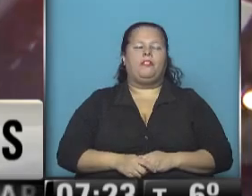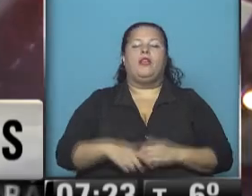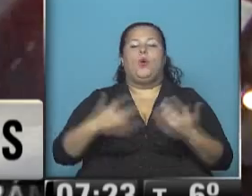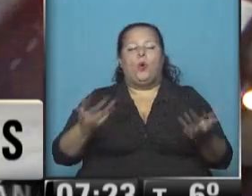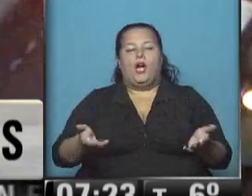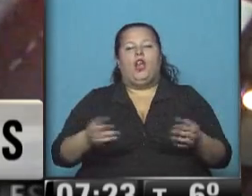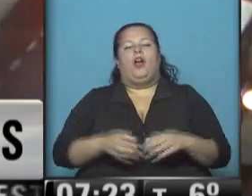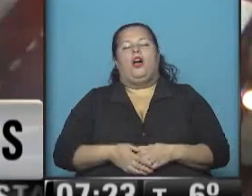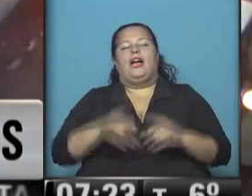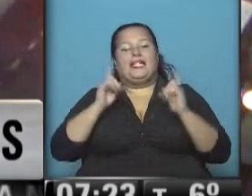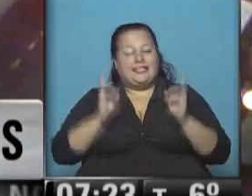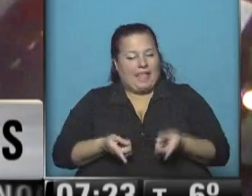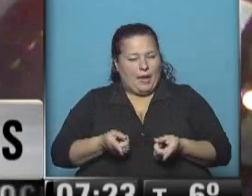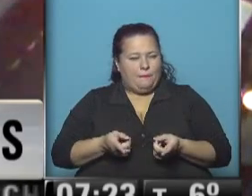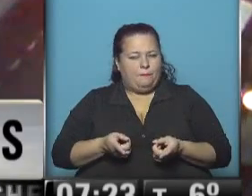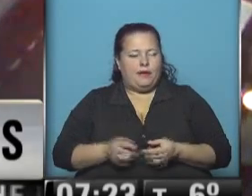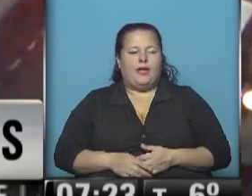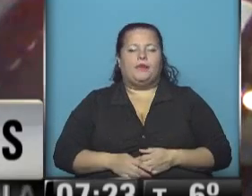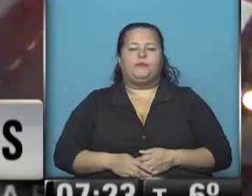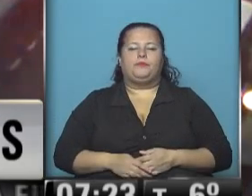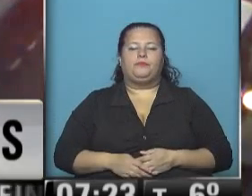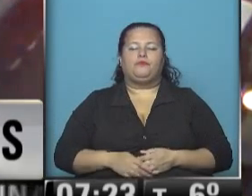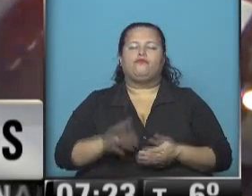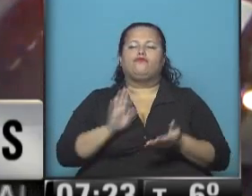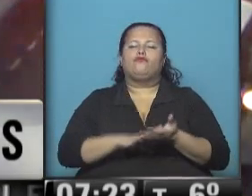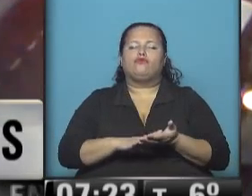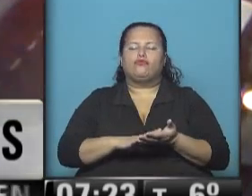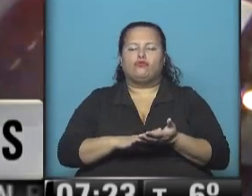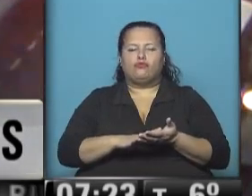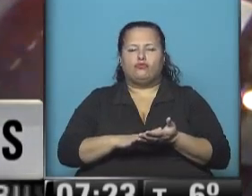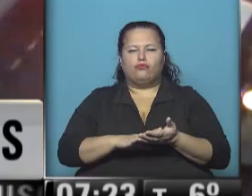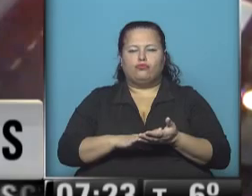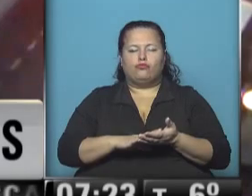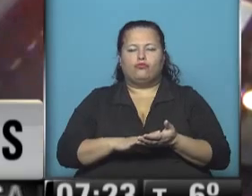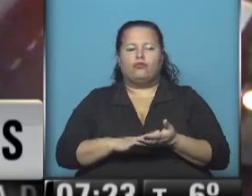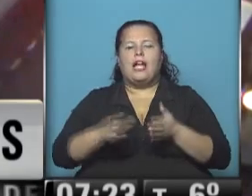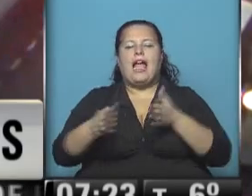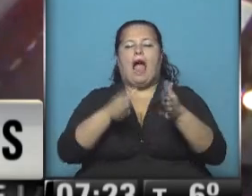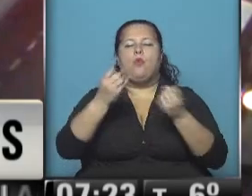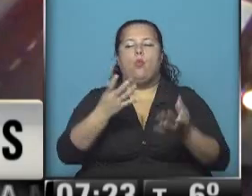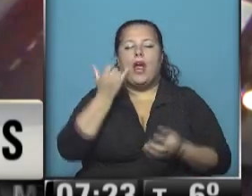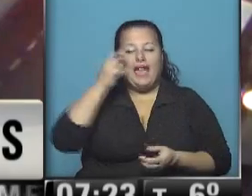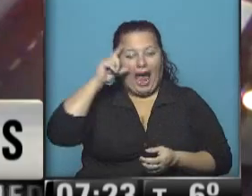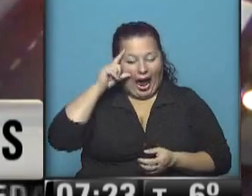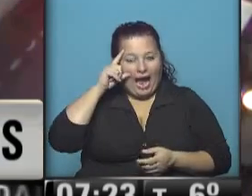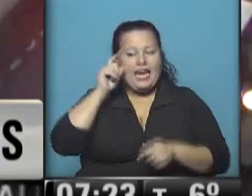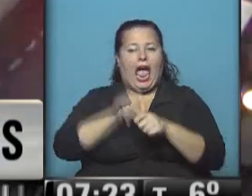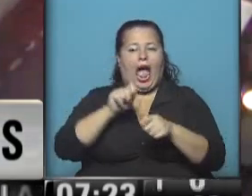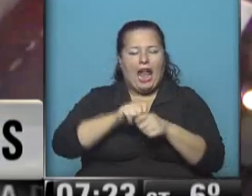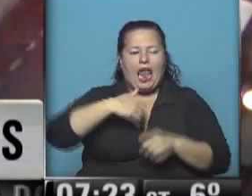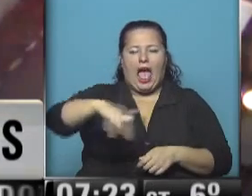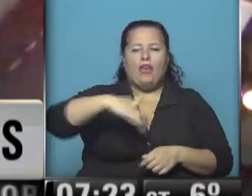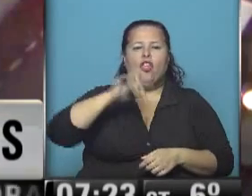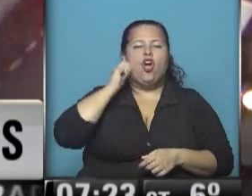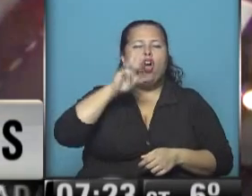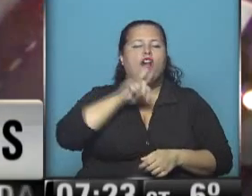Así que, bueno, también tenemos lo que es el Camino de Lo Buen Aire. Hay obras a la altura